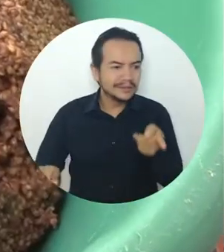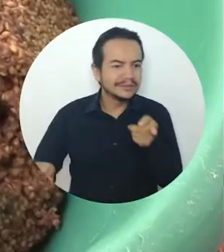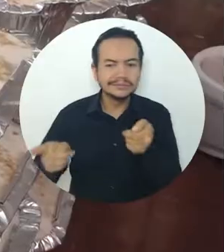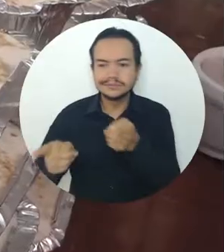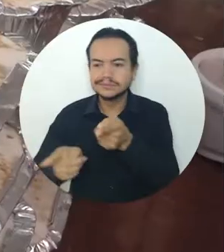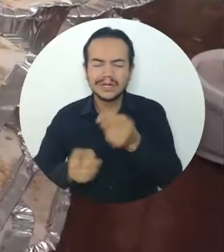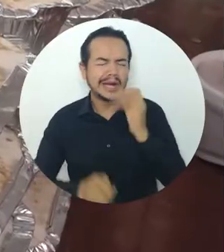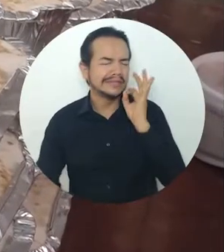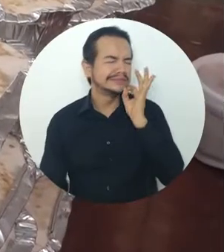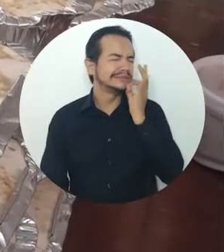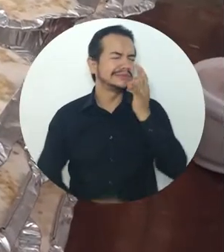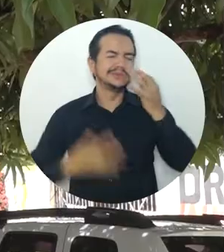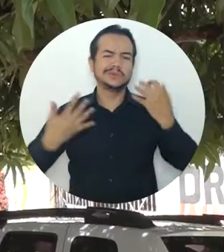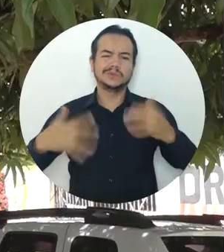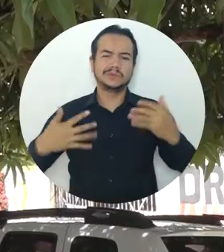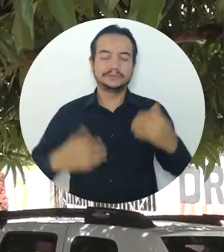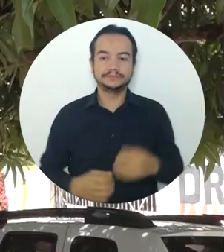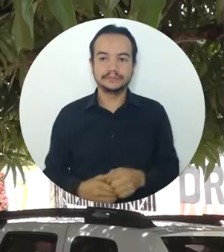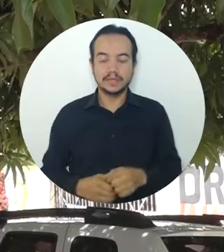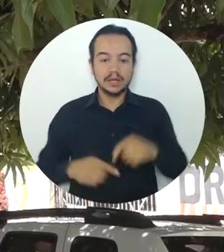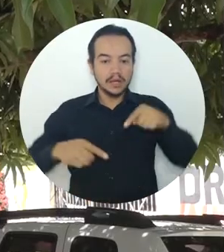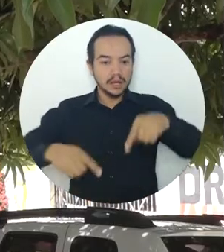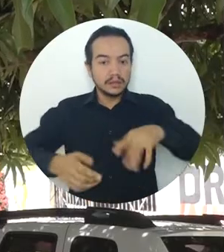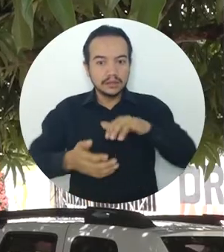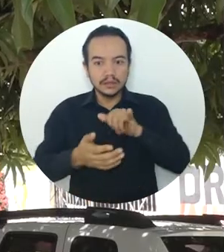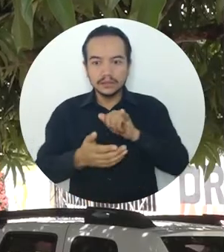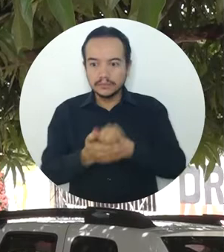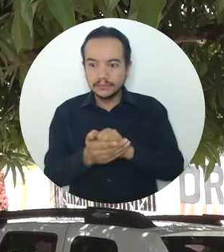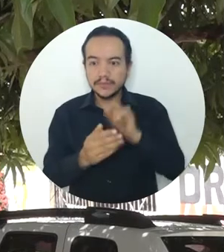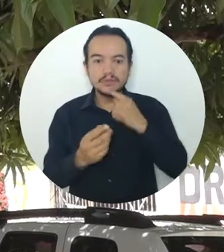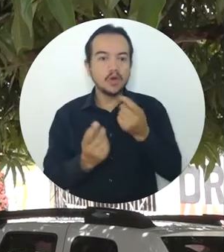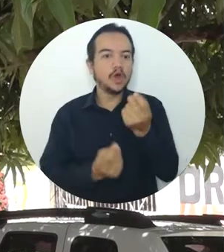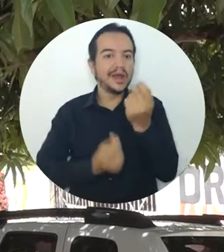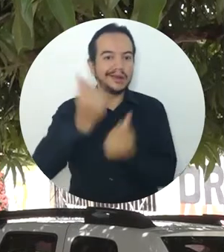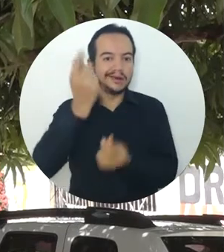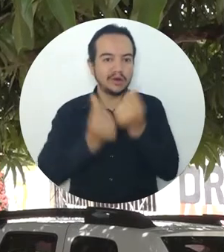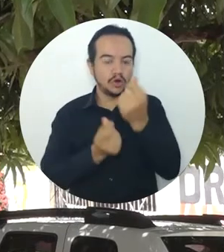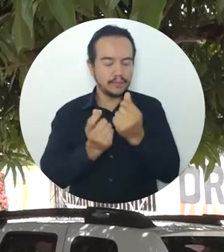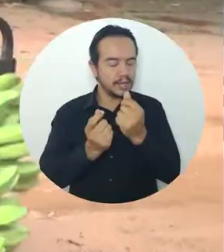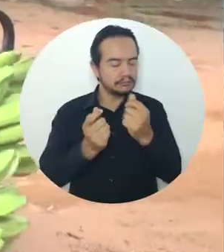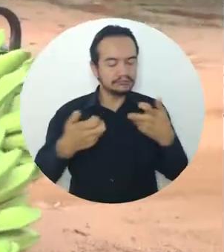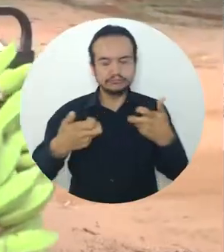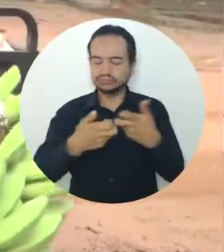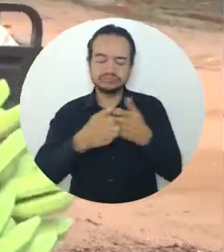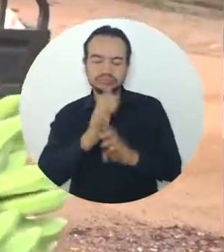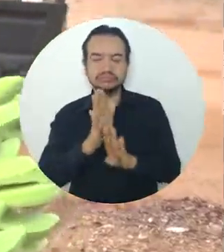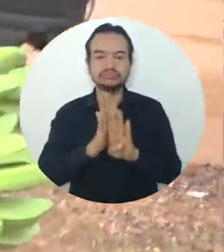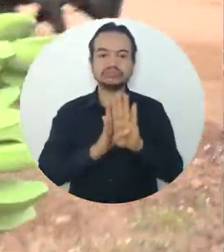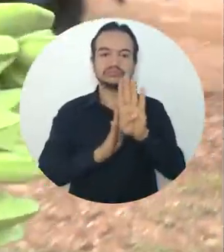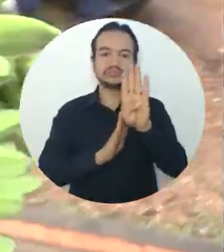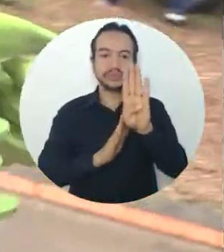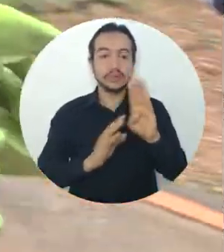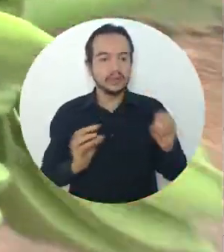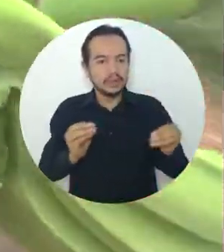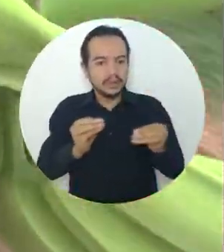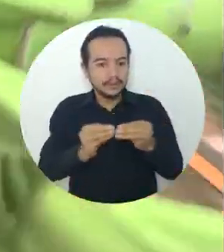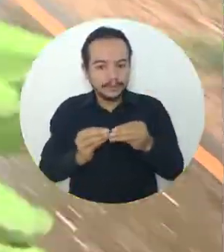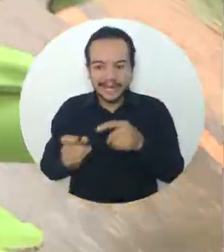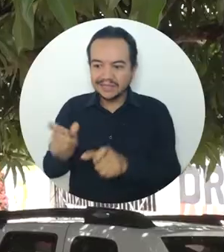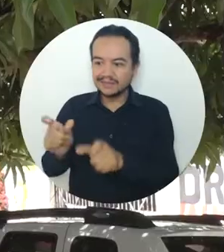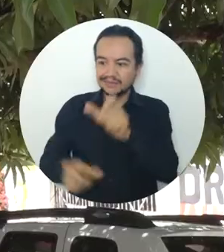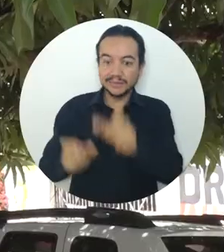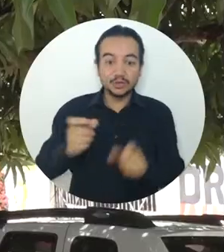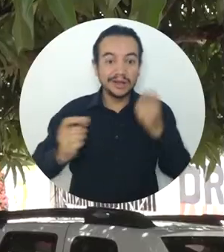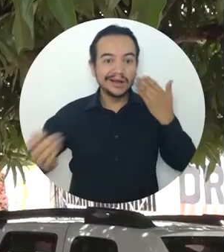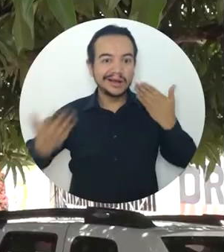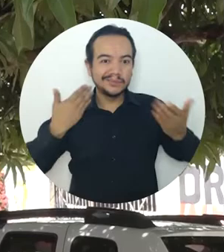Delicioso lo que he probado hasta el momento. Primero que todo se hace una reactivación de la economía en el campo, también se hace una unificación